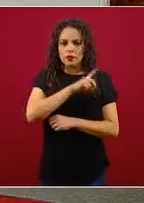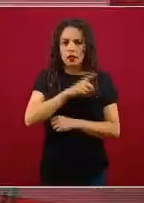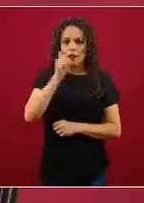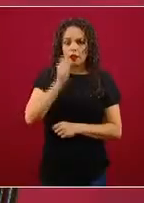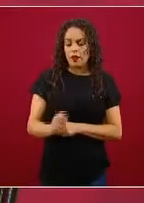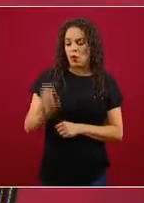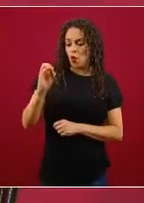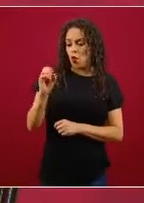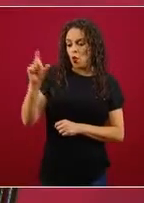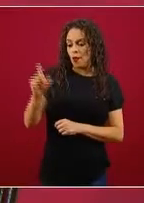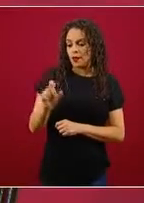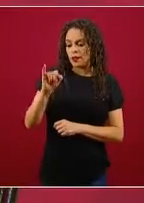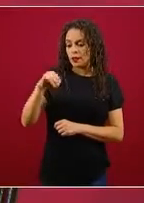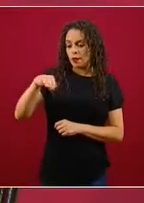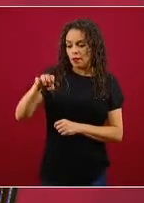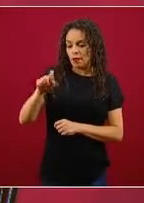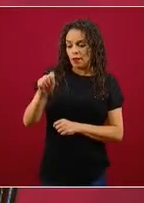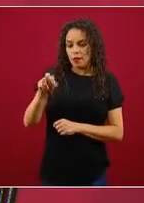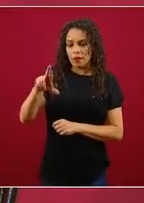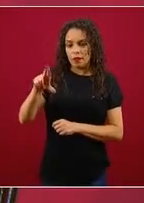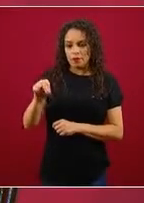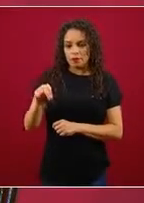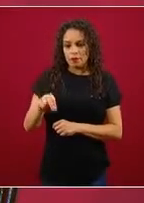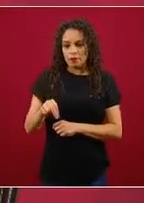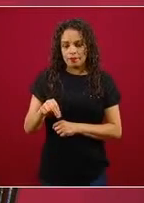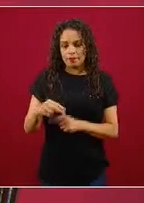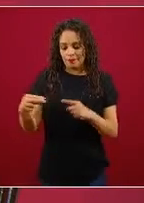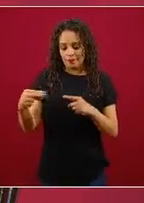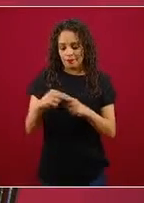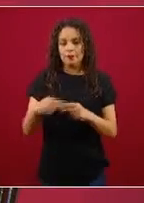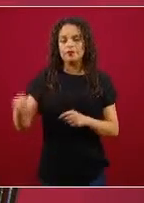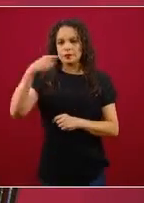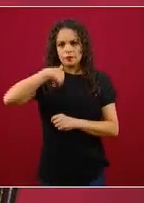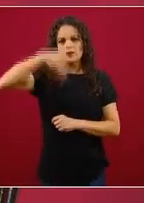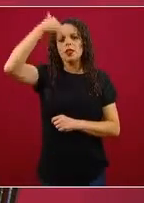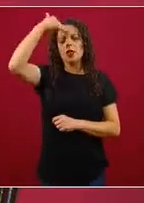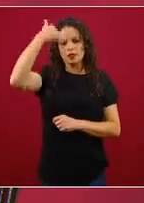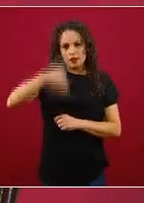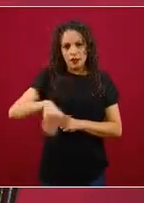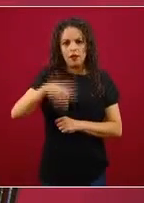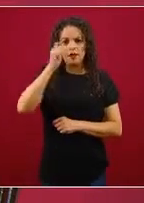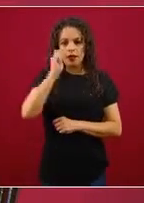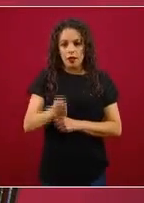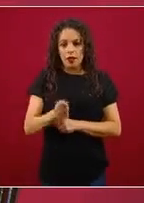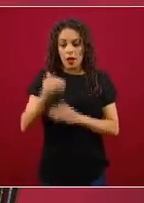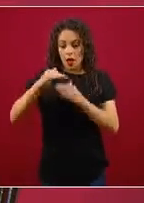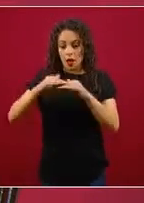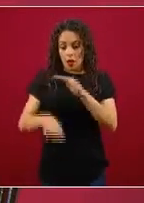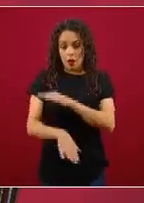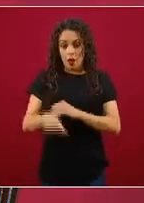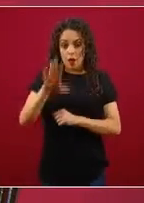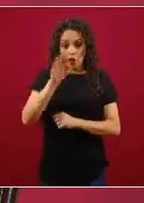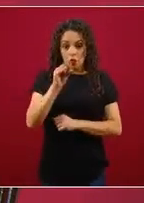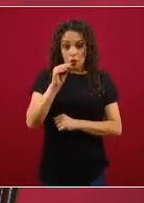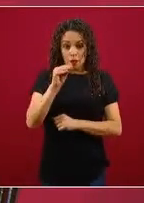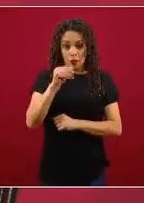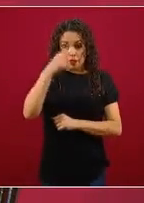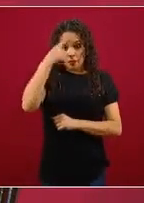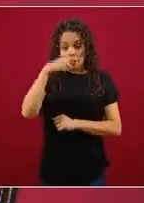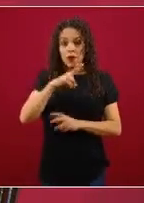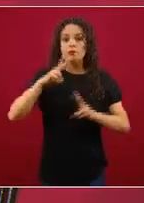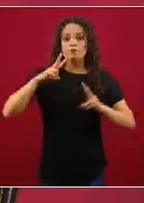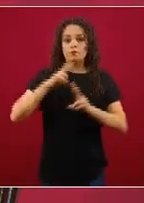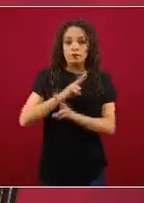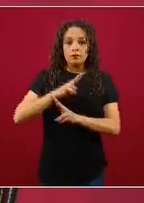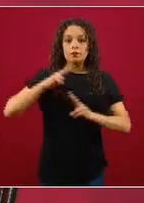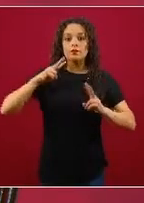Sabemos que hay unos niveles normales, la recomendación es que por abajo de 90 o menos de saturación de